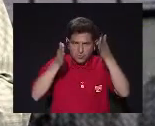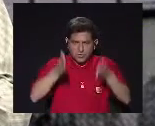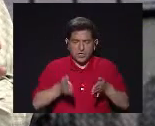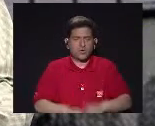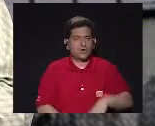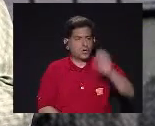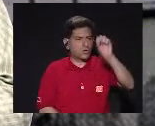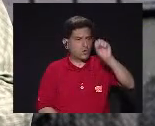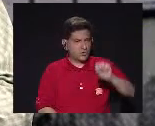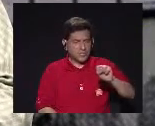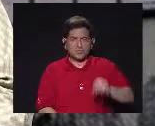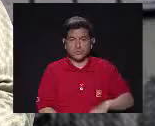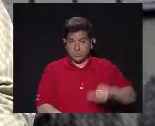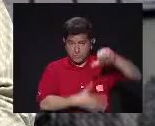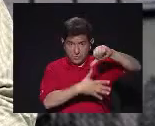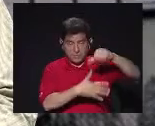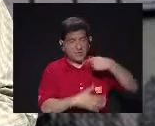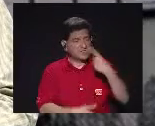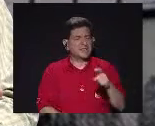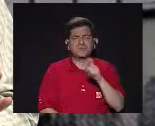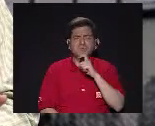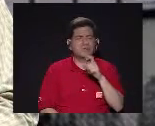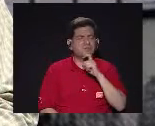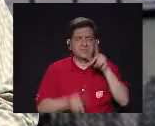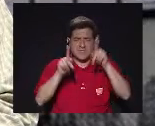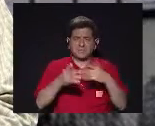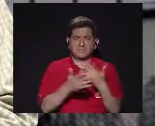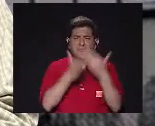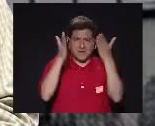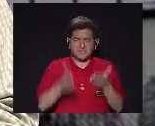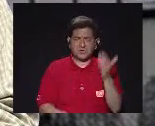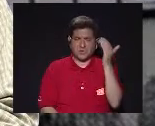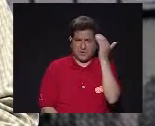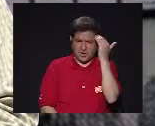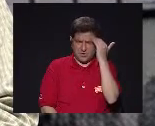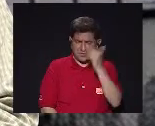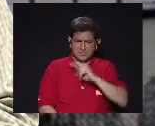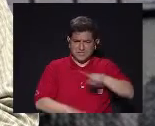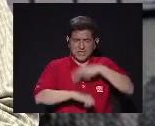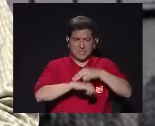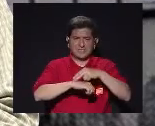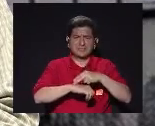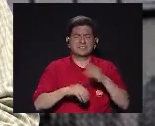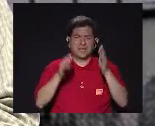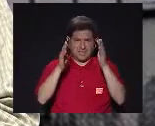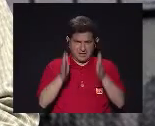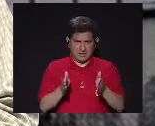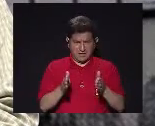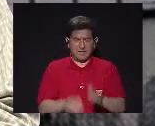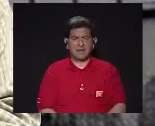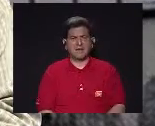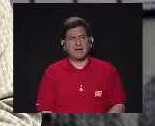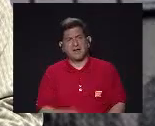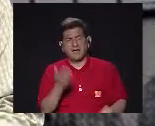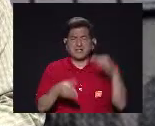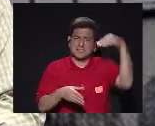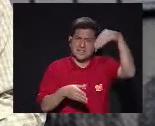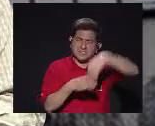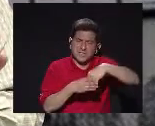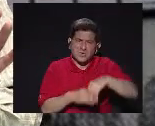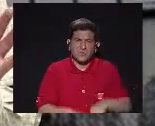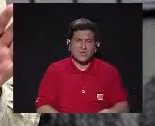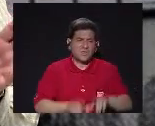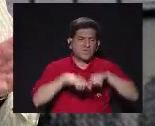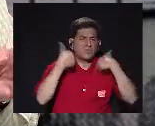Algunos teóricos En América del Sur Nos han dicho Bueno A veces cuesta mucho Que el individuo preso Tome conciencia De su naturaleza Y a veces